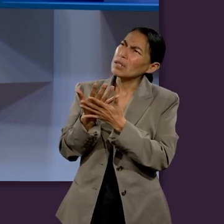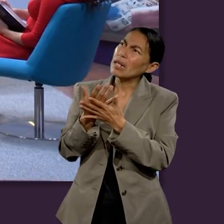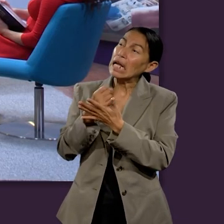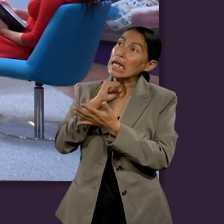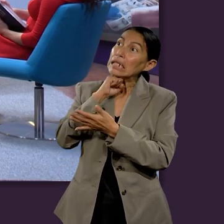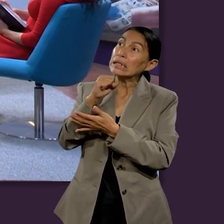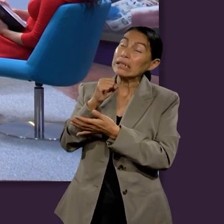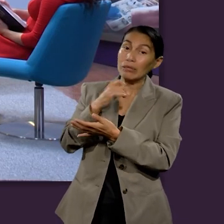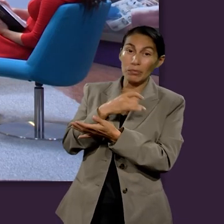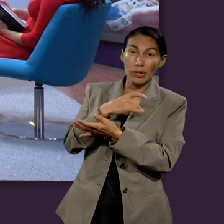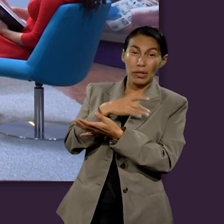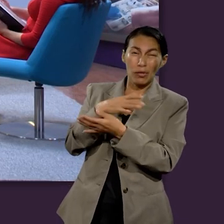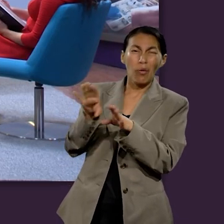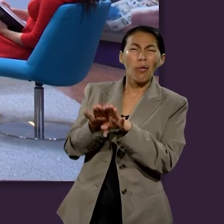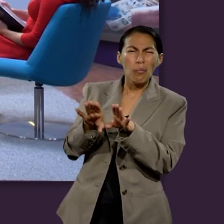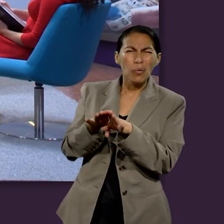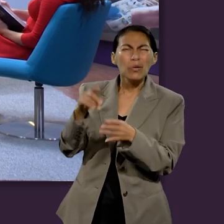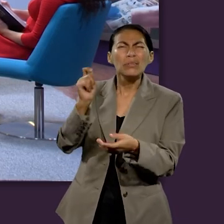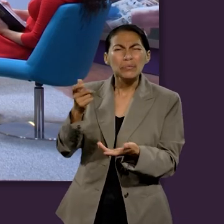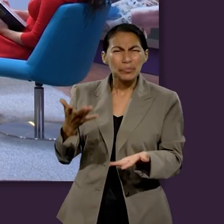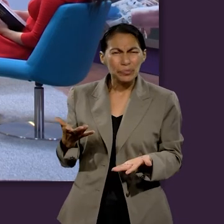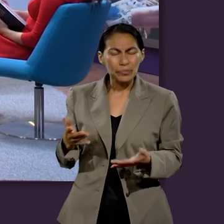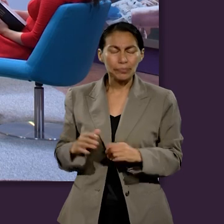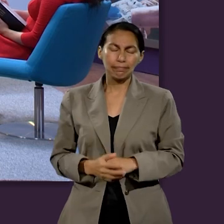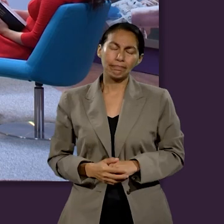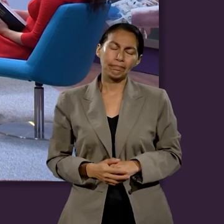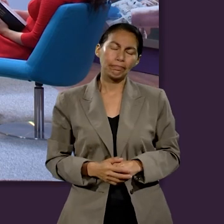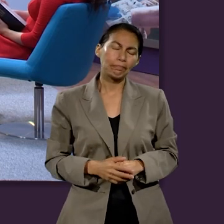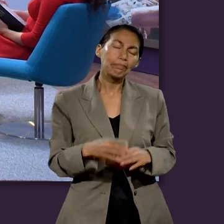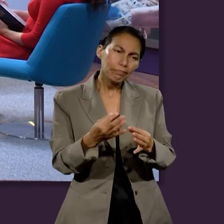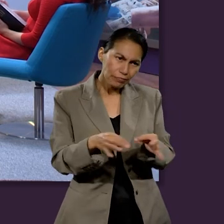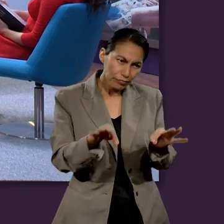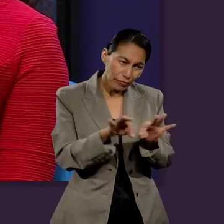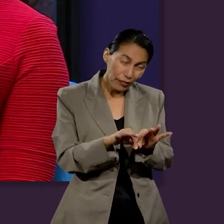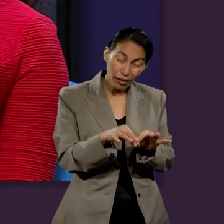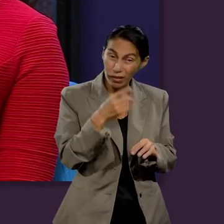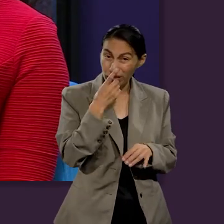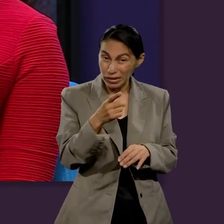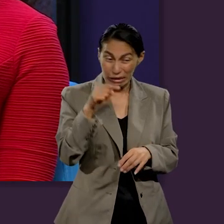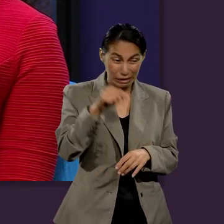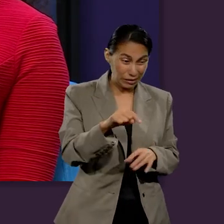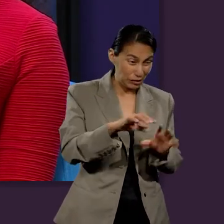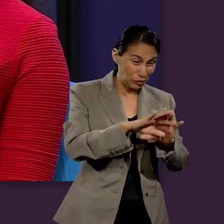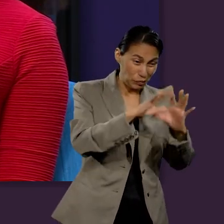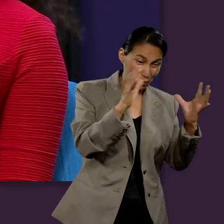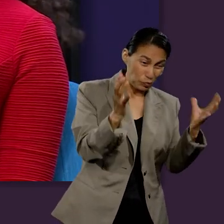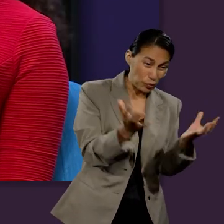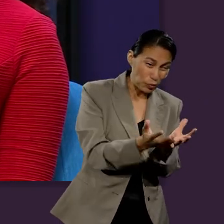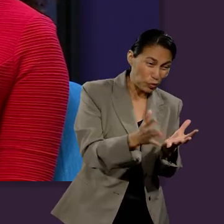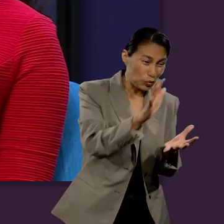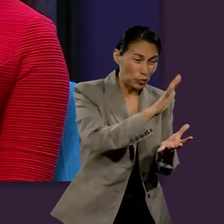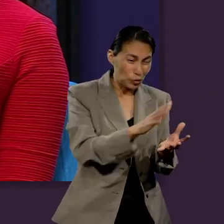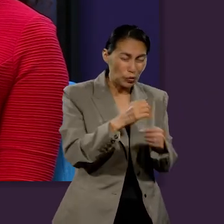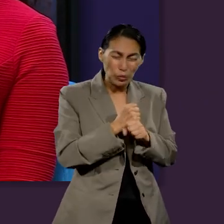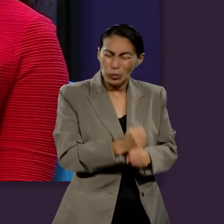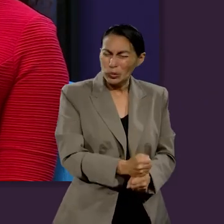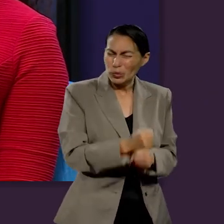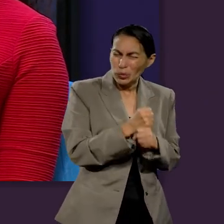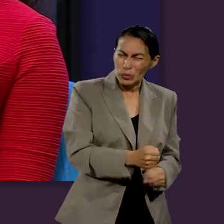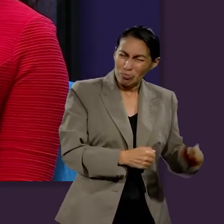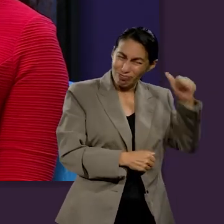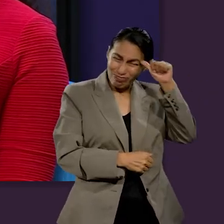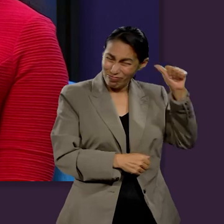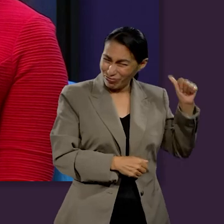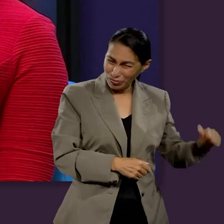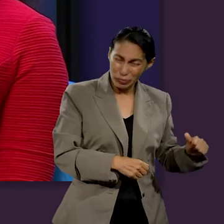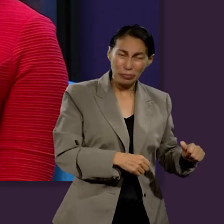de Dios sin sentir temor? Es importante mencionar que este mundo de pecado, de maldad,